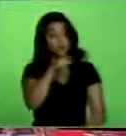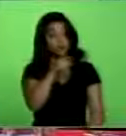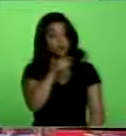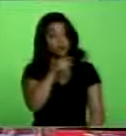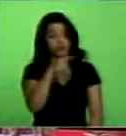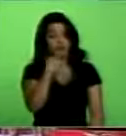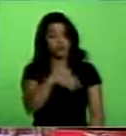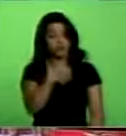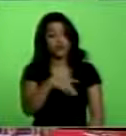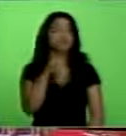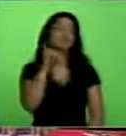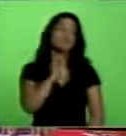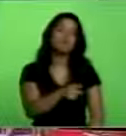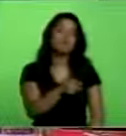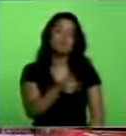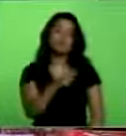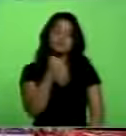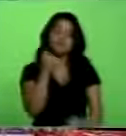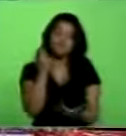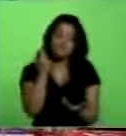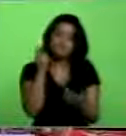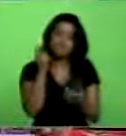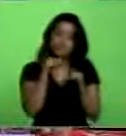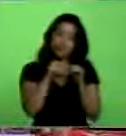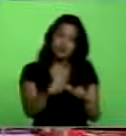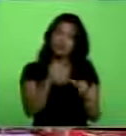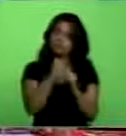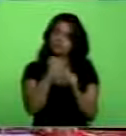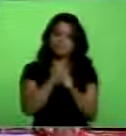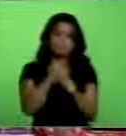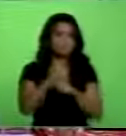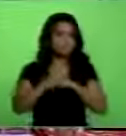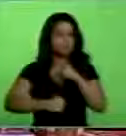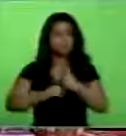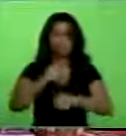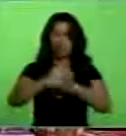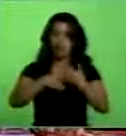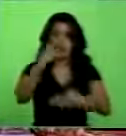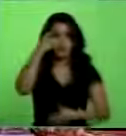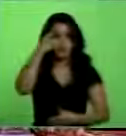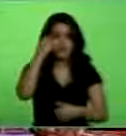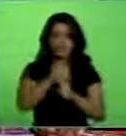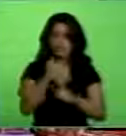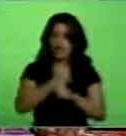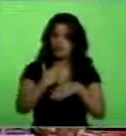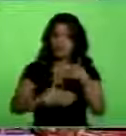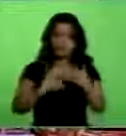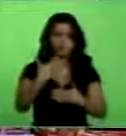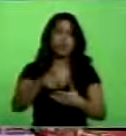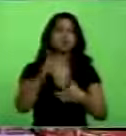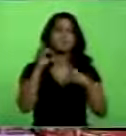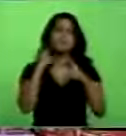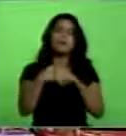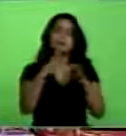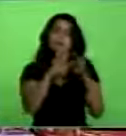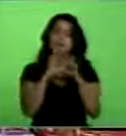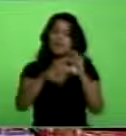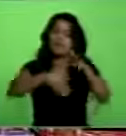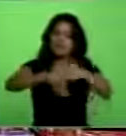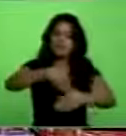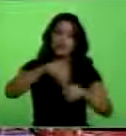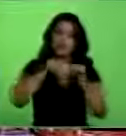Y debemos mantener el ritmo, mantener el ritmo de la Unión de América Latina,